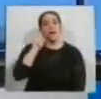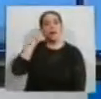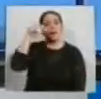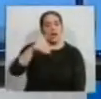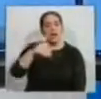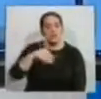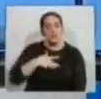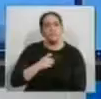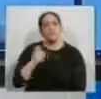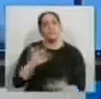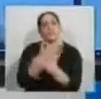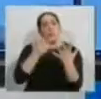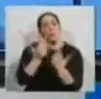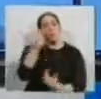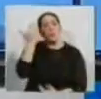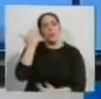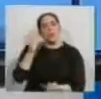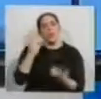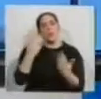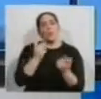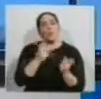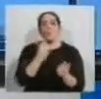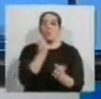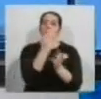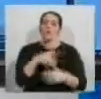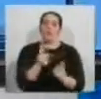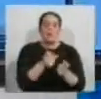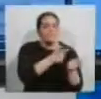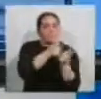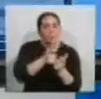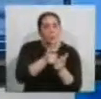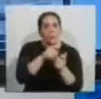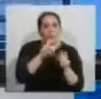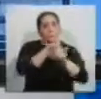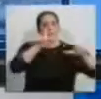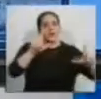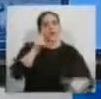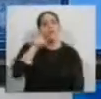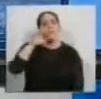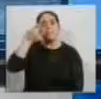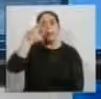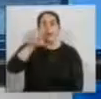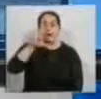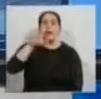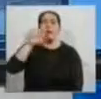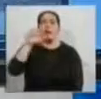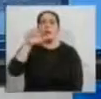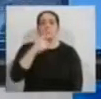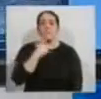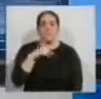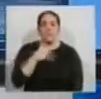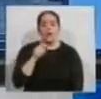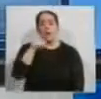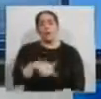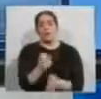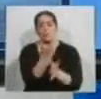Hace algunos días pudimos comenzar a probar esta genial aplicación. Se llama Hyperlapse y hay que descargarla desde la tienda. Por ahora